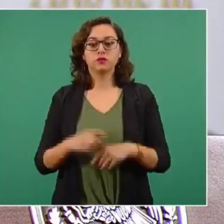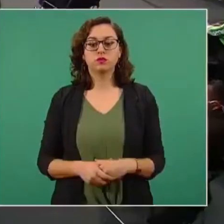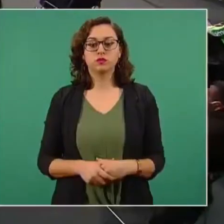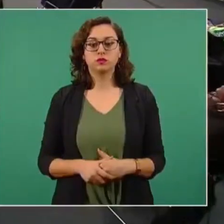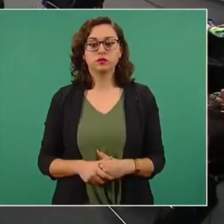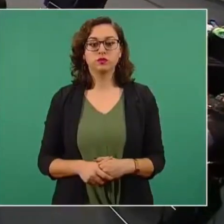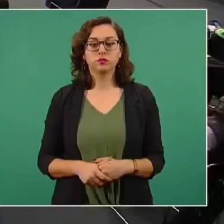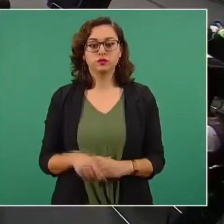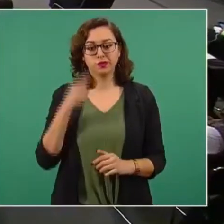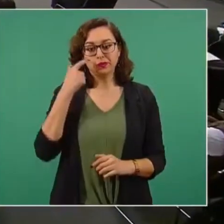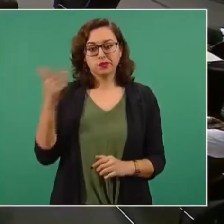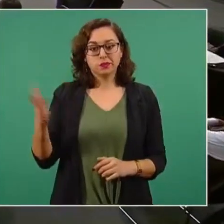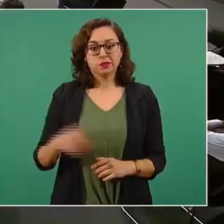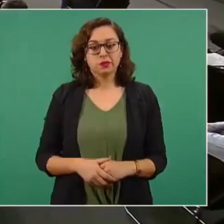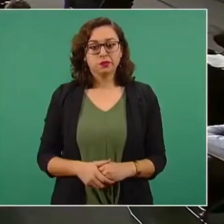Miren,